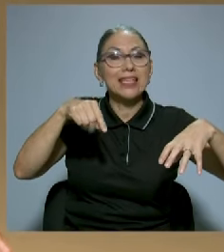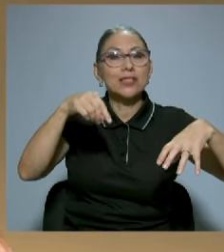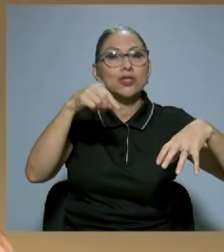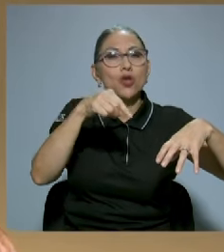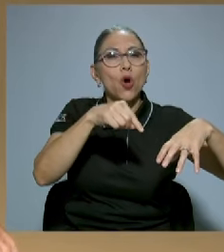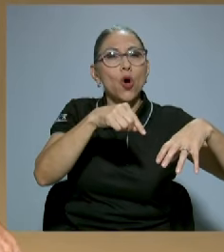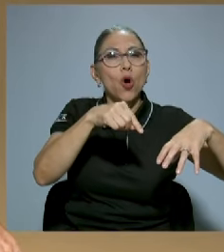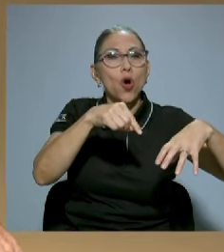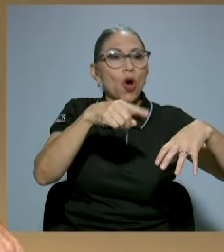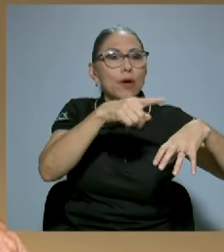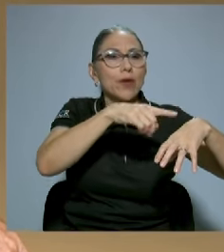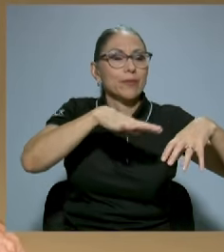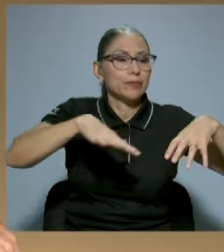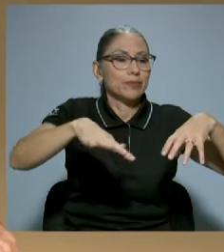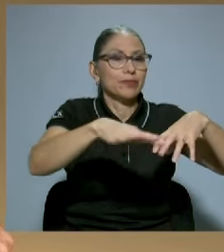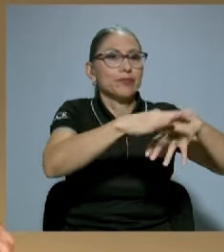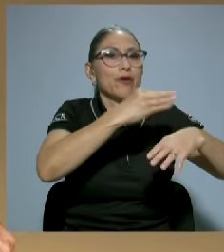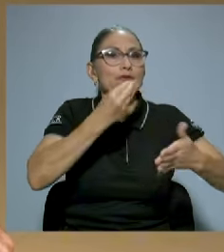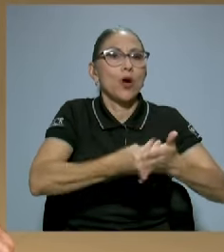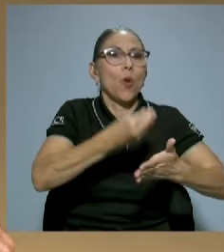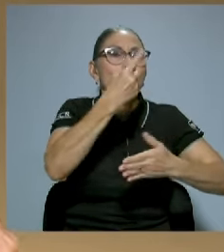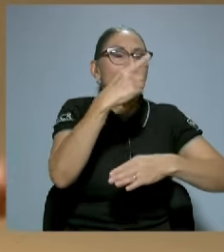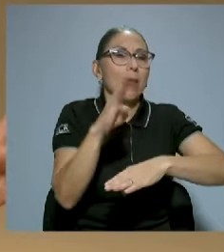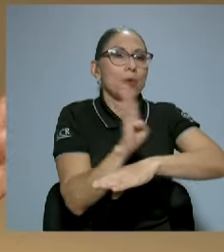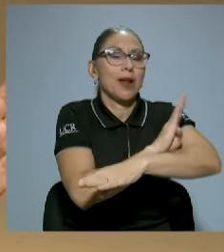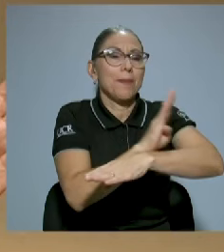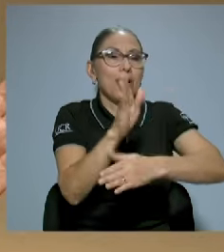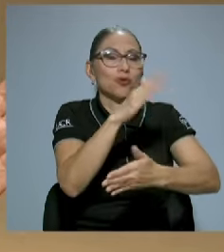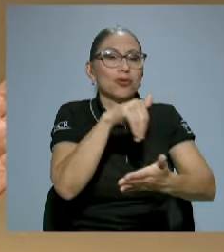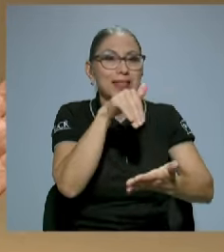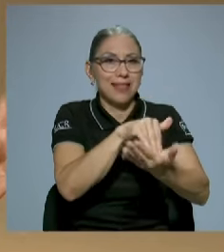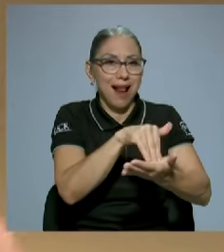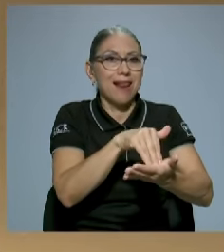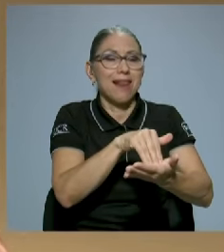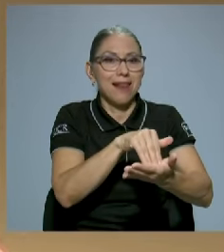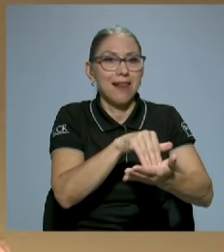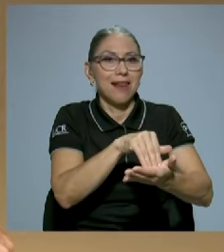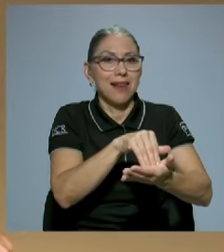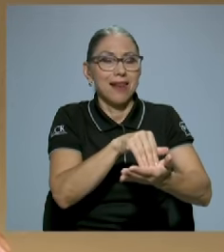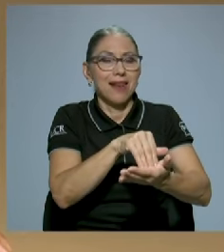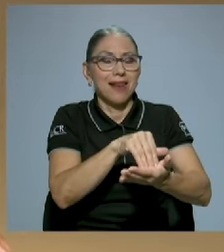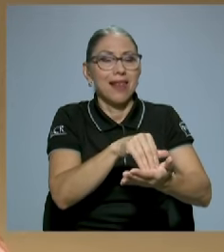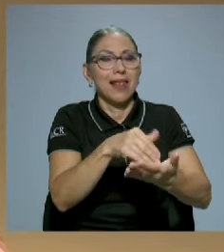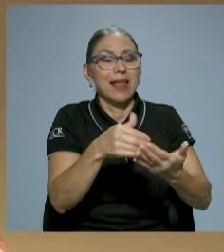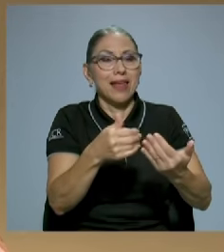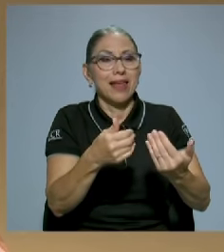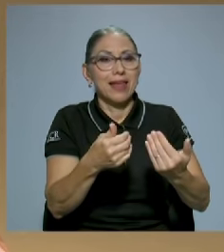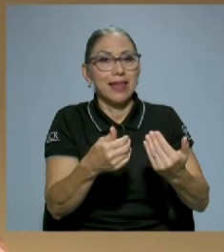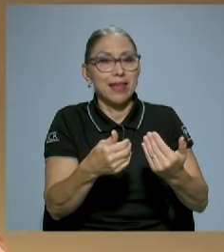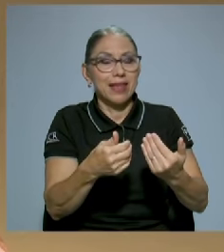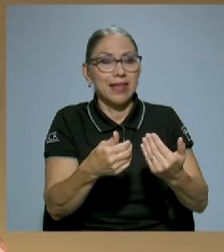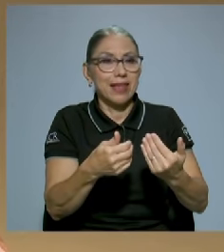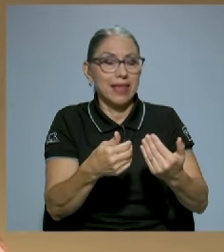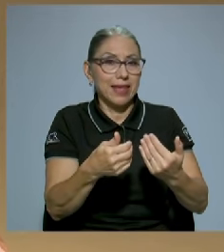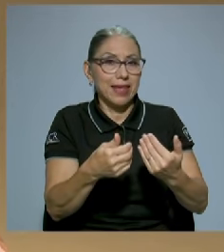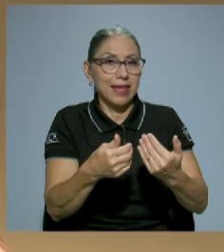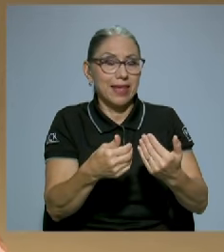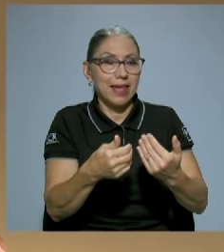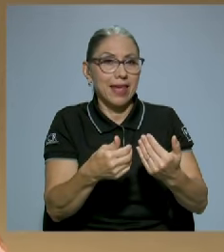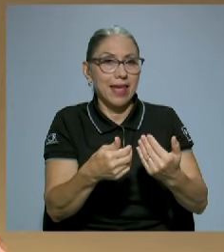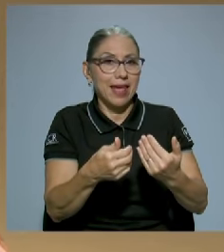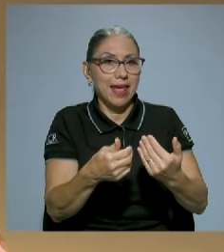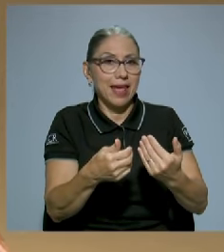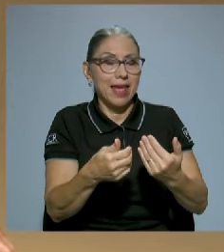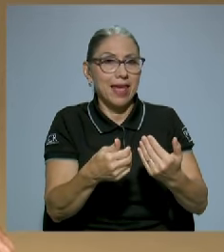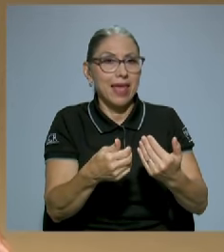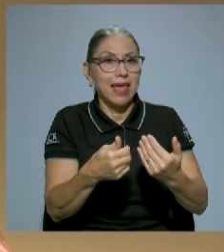Banco Central que tenía en sesión la